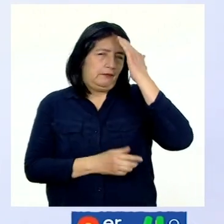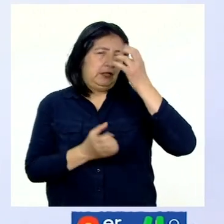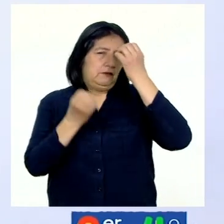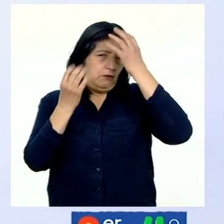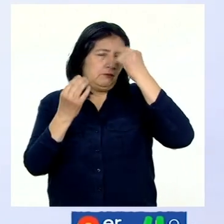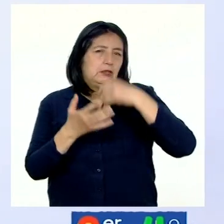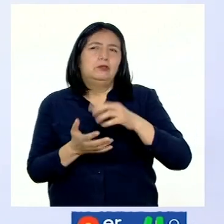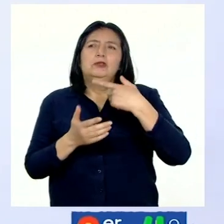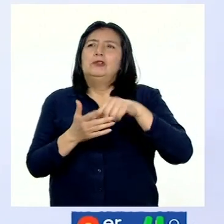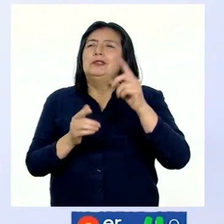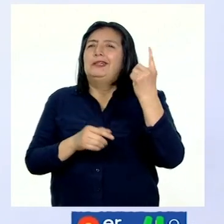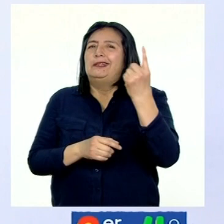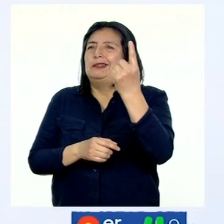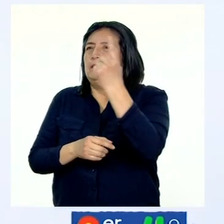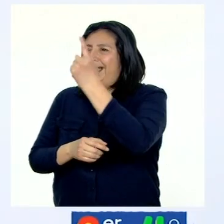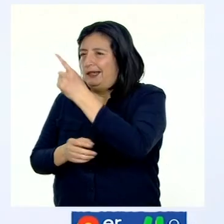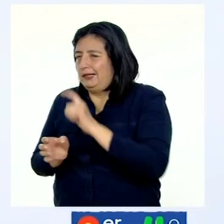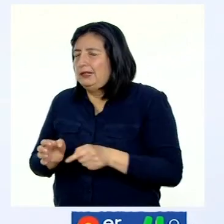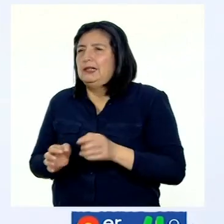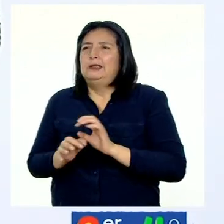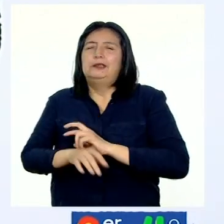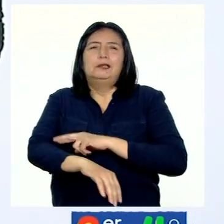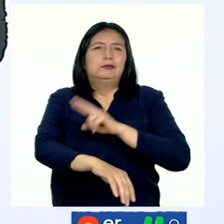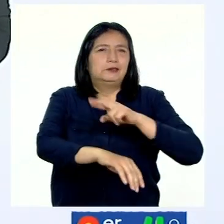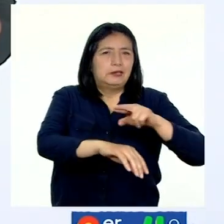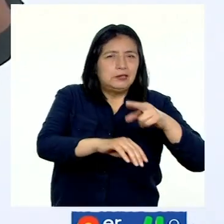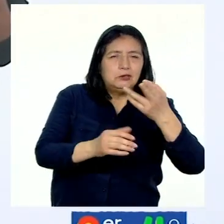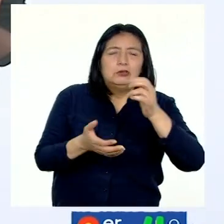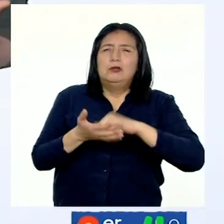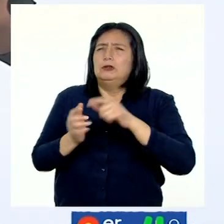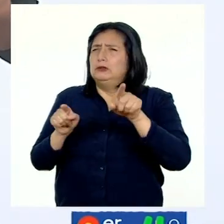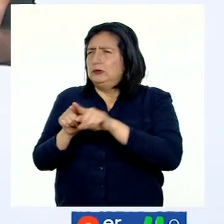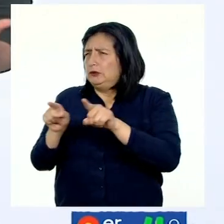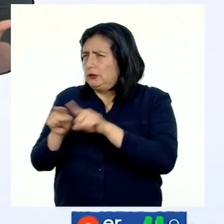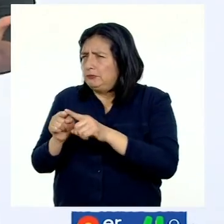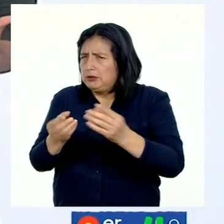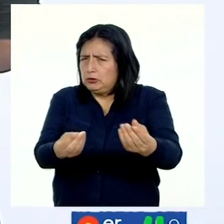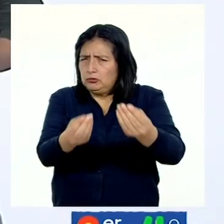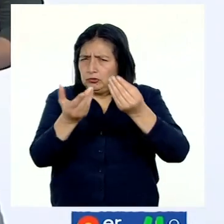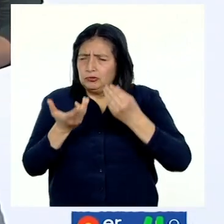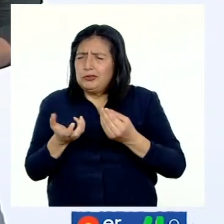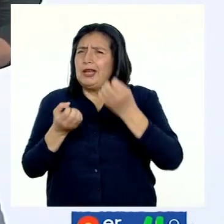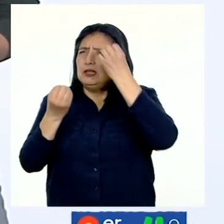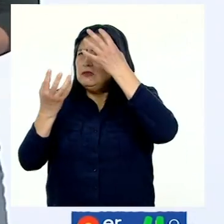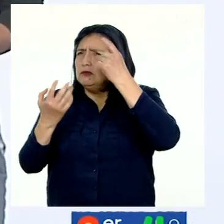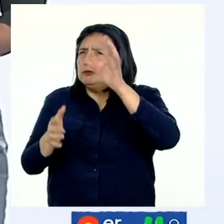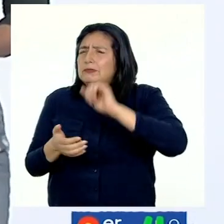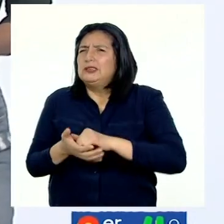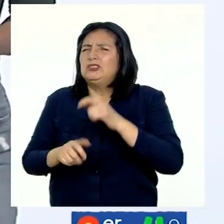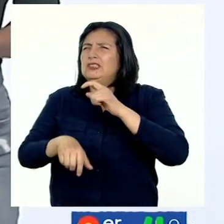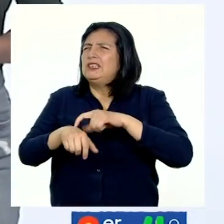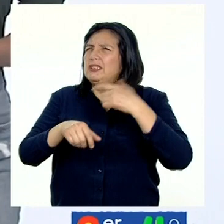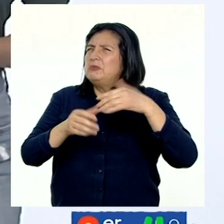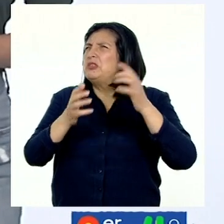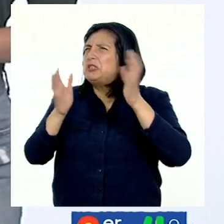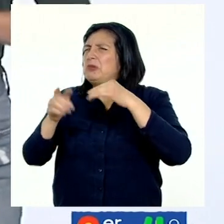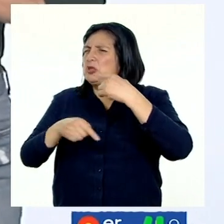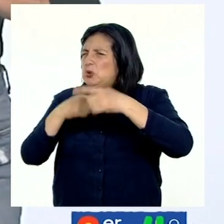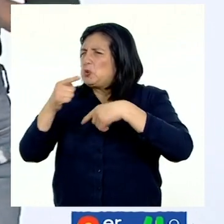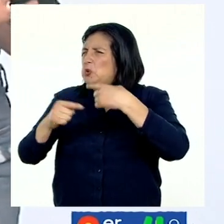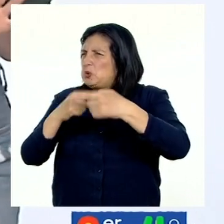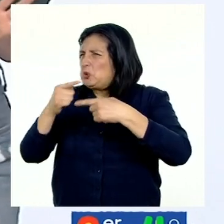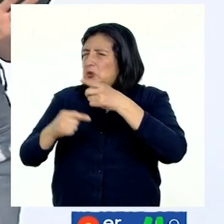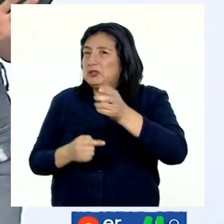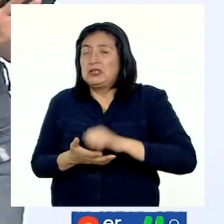del clima de cada región. Además, el Cenami nos brinda información del tiempo y el clima todos los días.